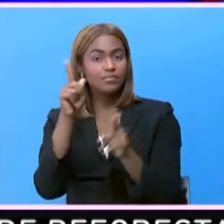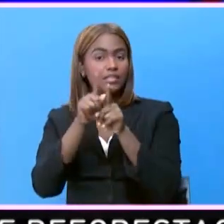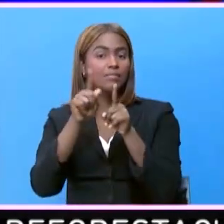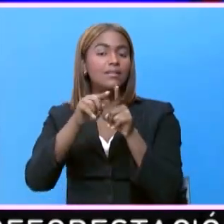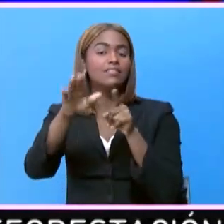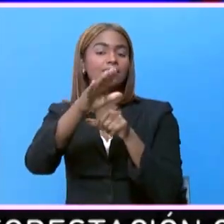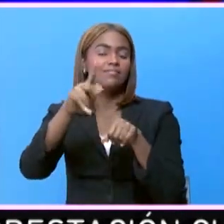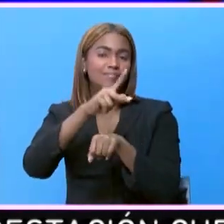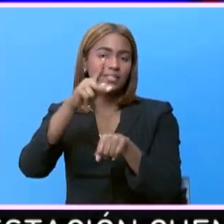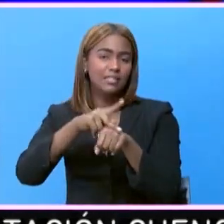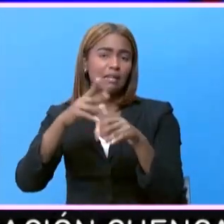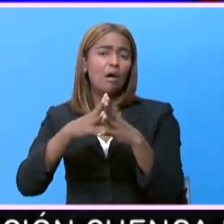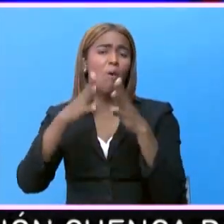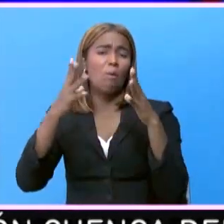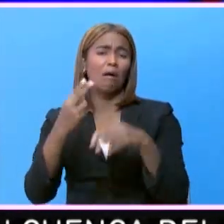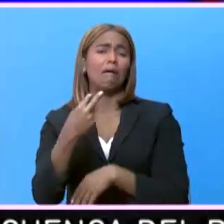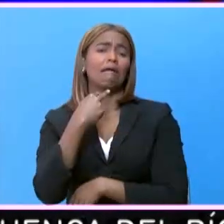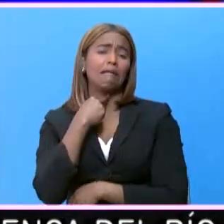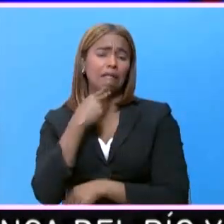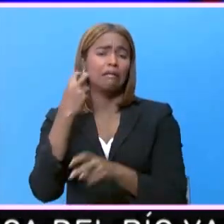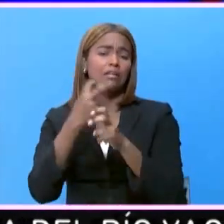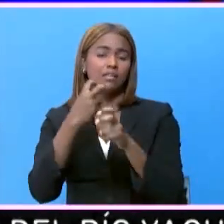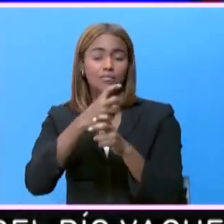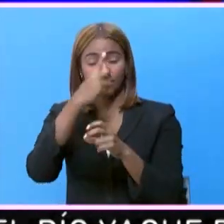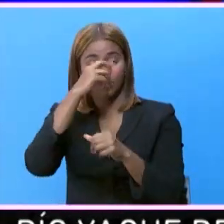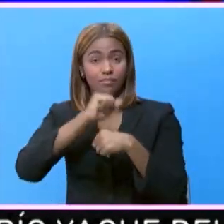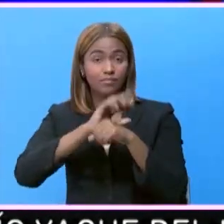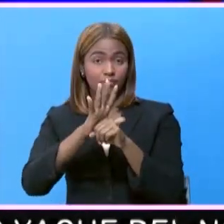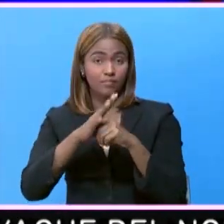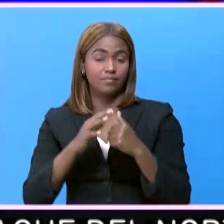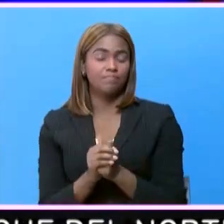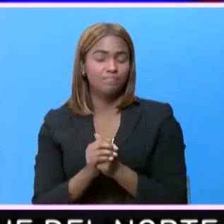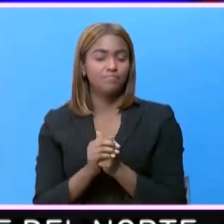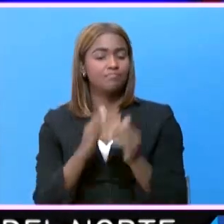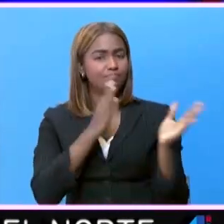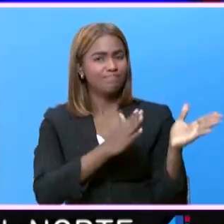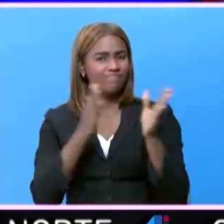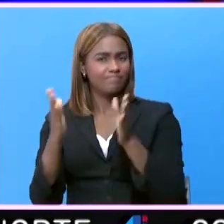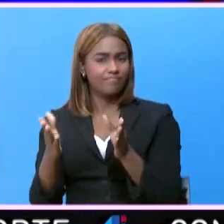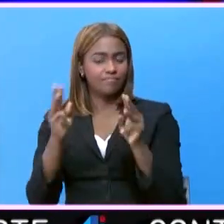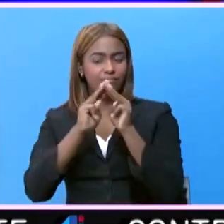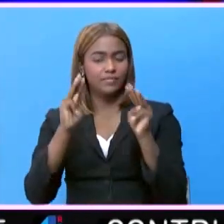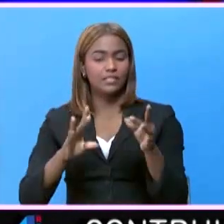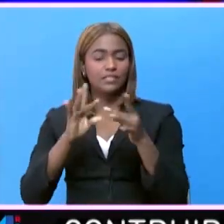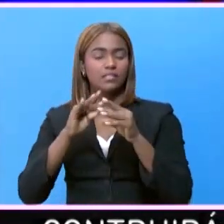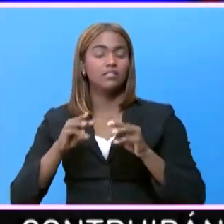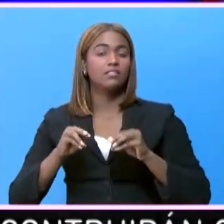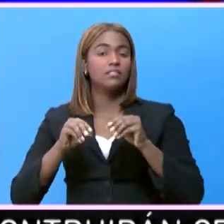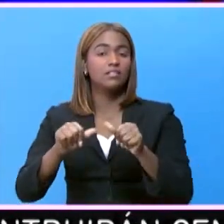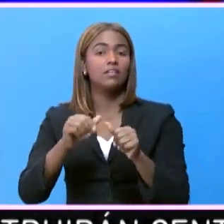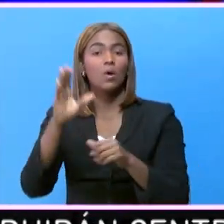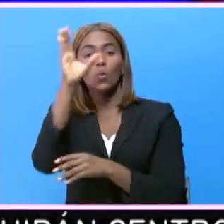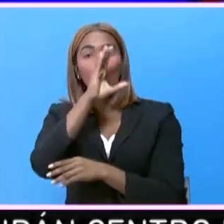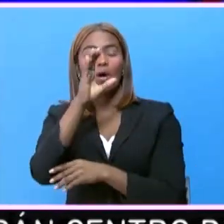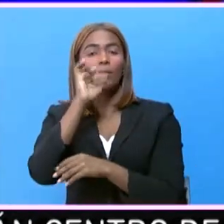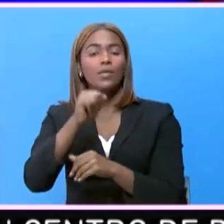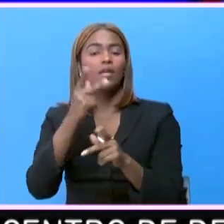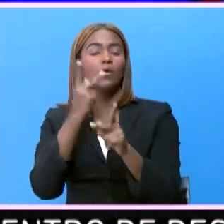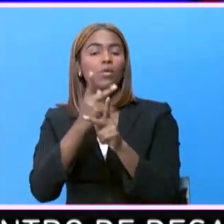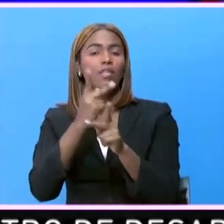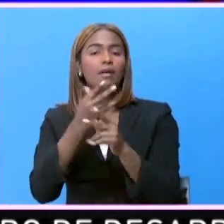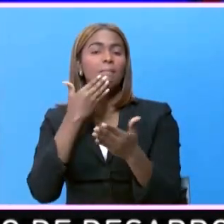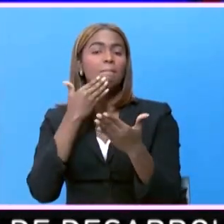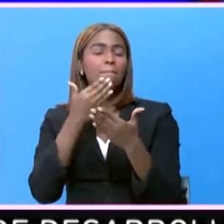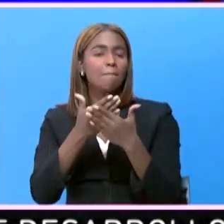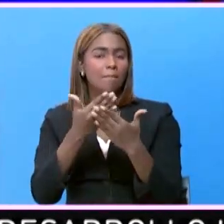en ese sector tan golpeado en esta pandemia. Y bien, en otra noticia, el Ministerio de Agricultura busca mantener la